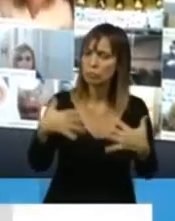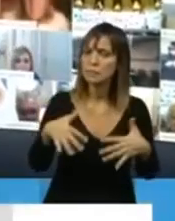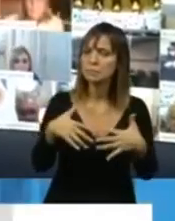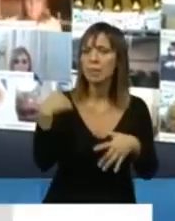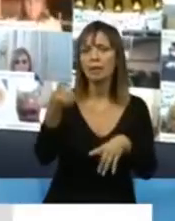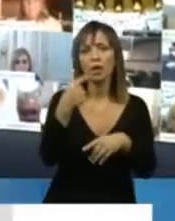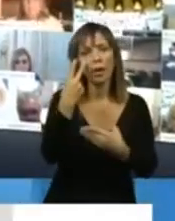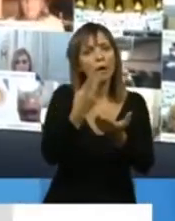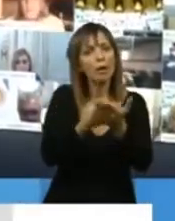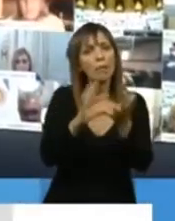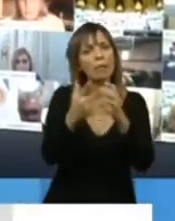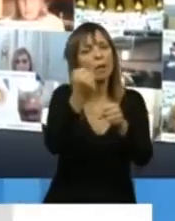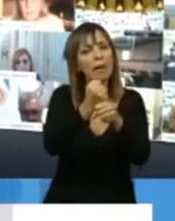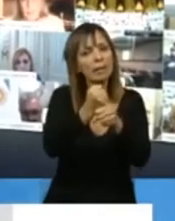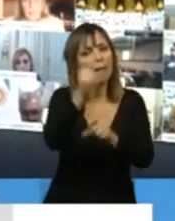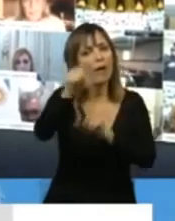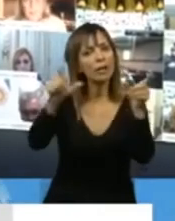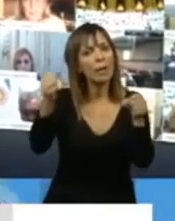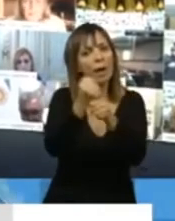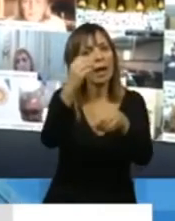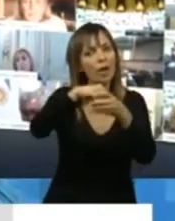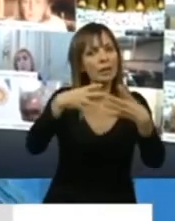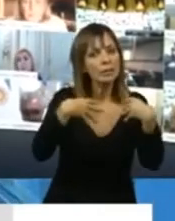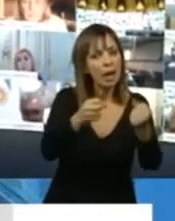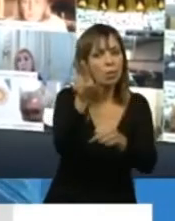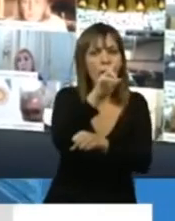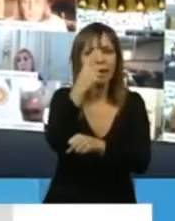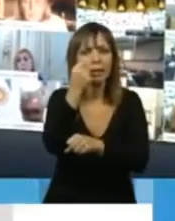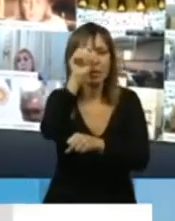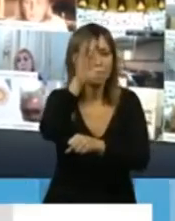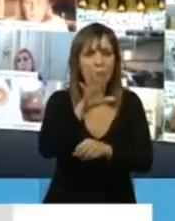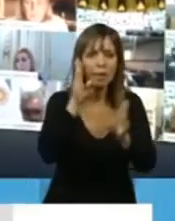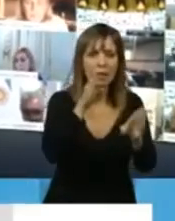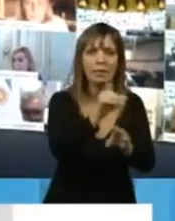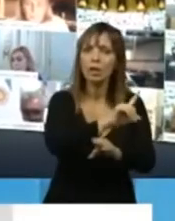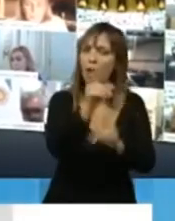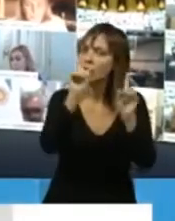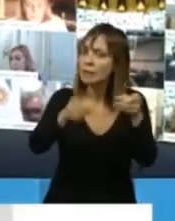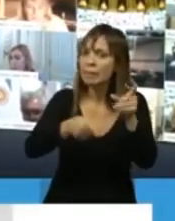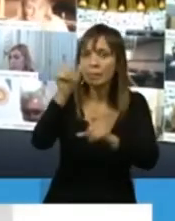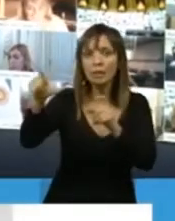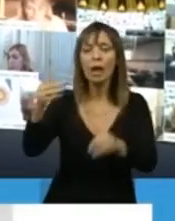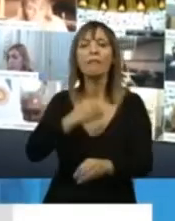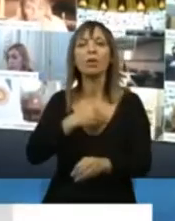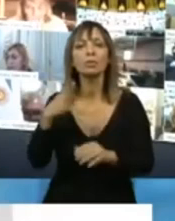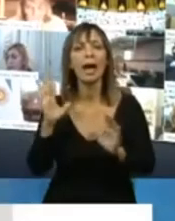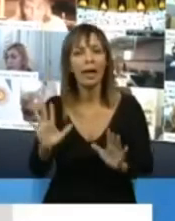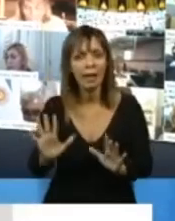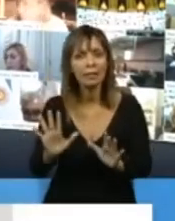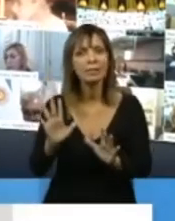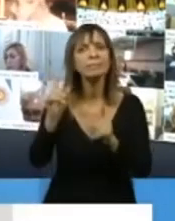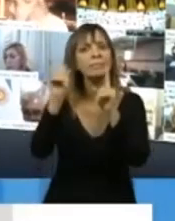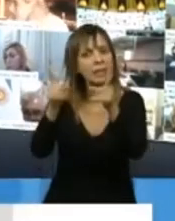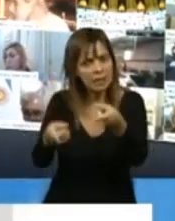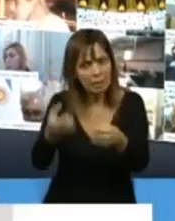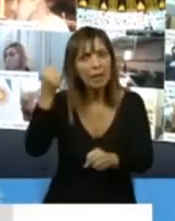solamente a los trabajadores de la salud y a las trabajadoras de la salud, sino también a todos los voluntarios y las voluntarias que están